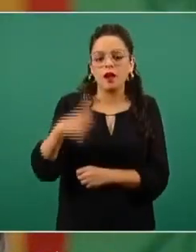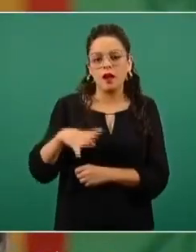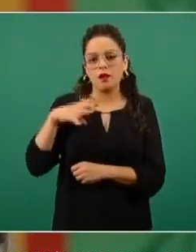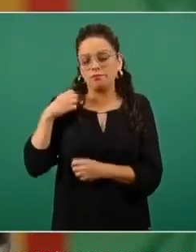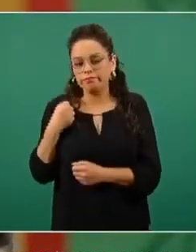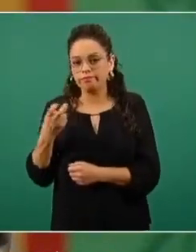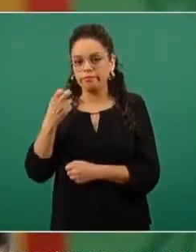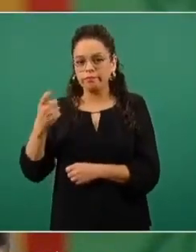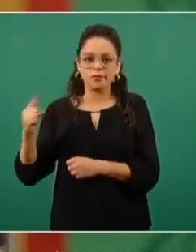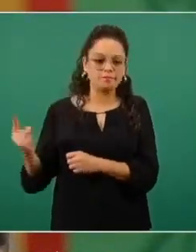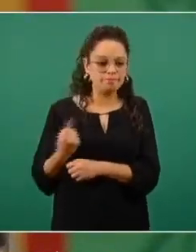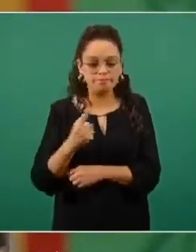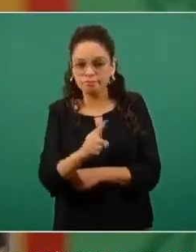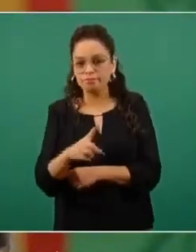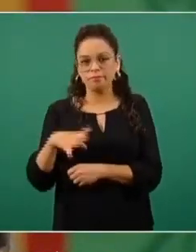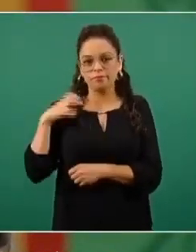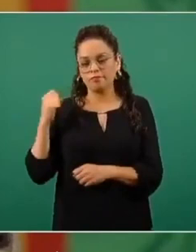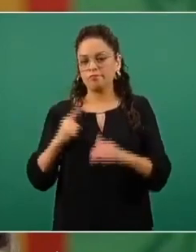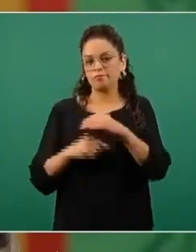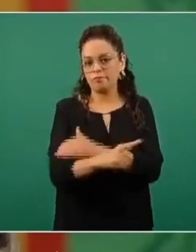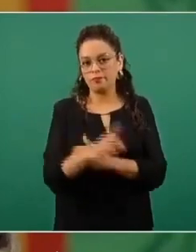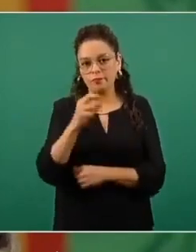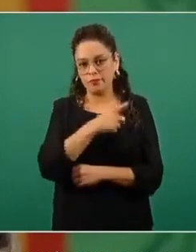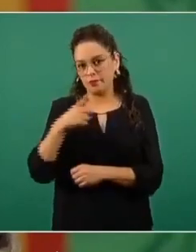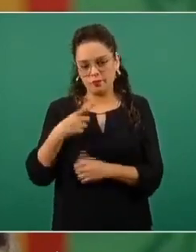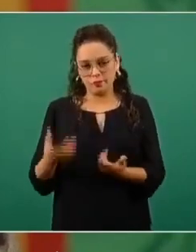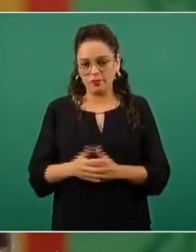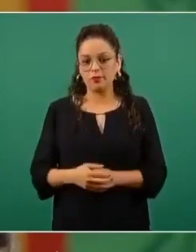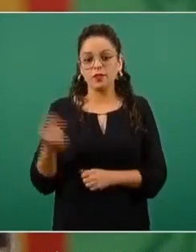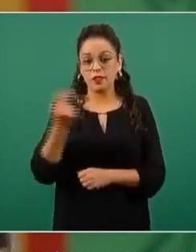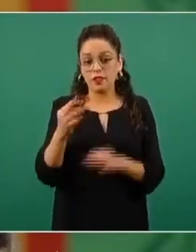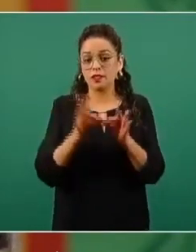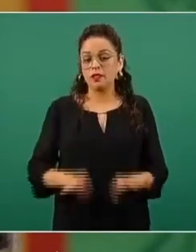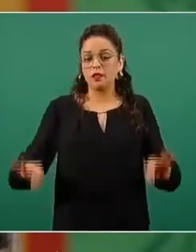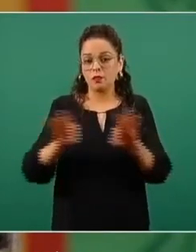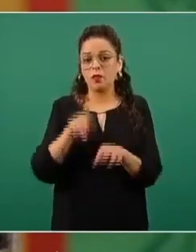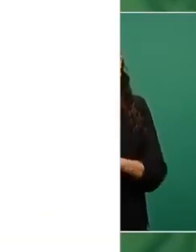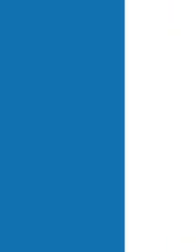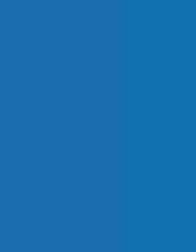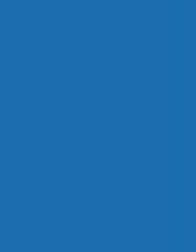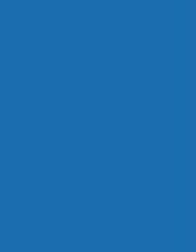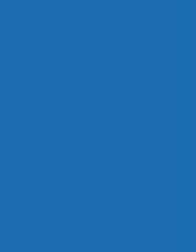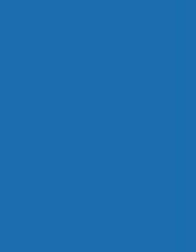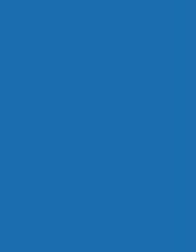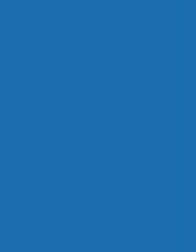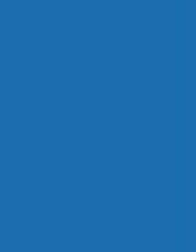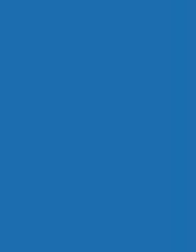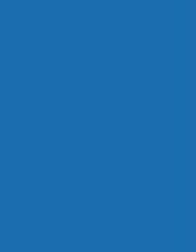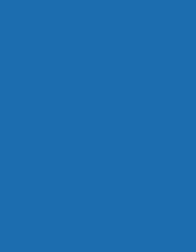revelan los límites de la solidaridad humana cuando se ven con otros ojos. Muchas gracias.